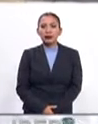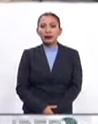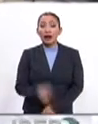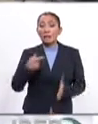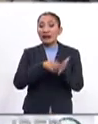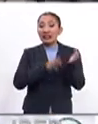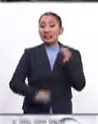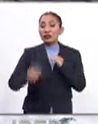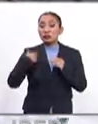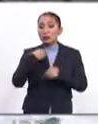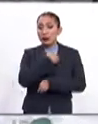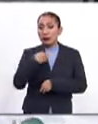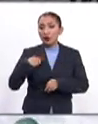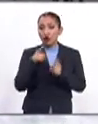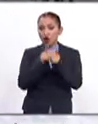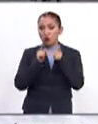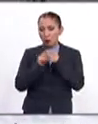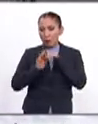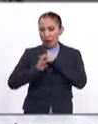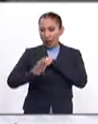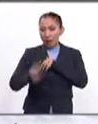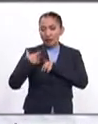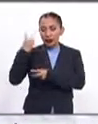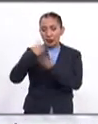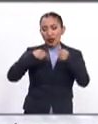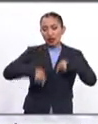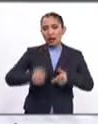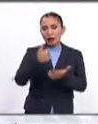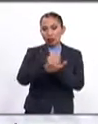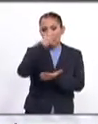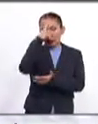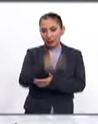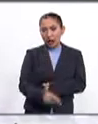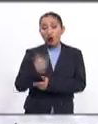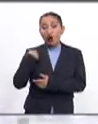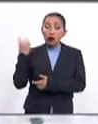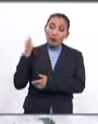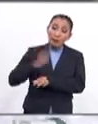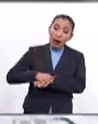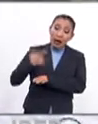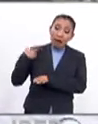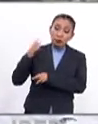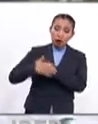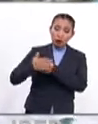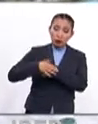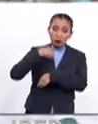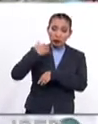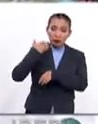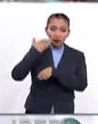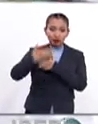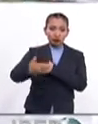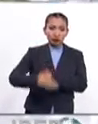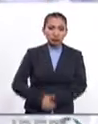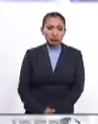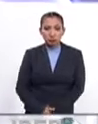1.500 integrantes de la caravana migrante ya llegaron a la Ciudad de México. Se esperan a más en las próximas horas.